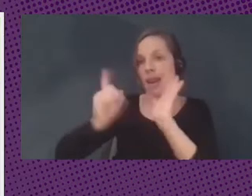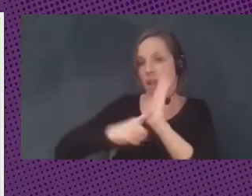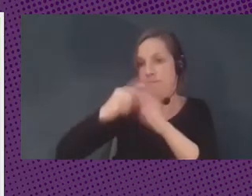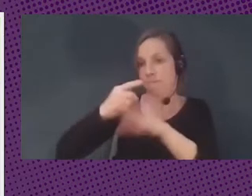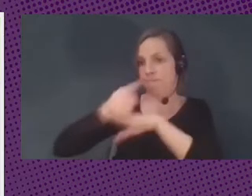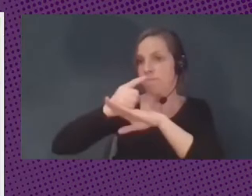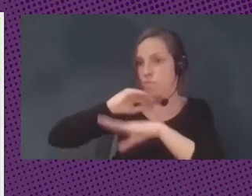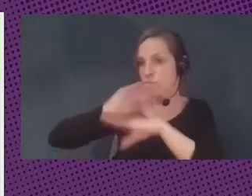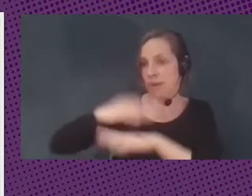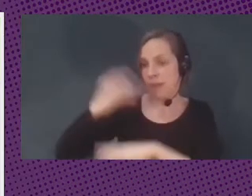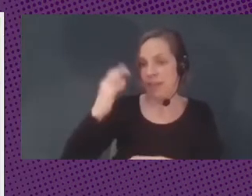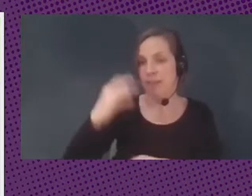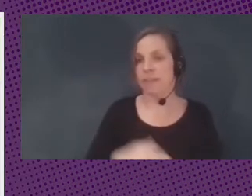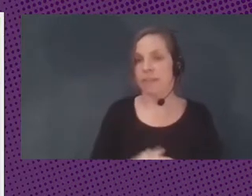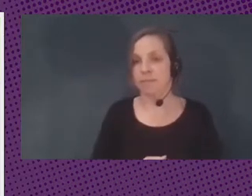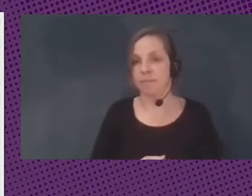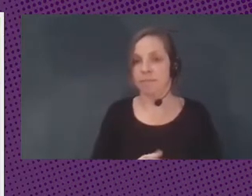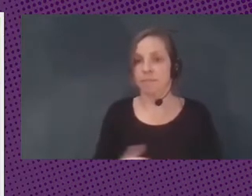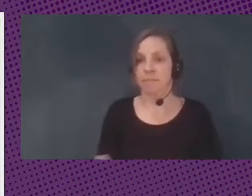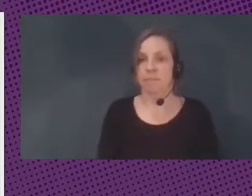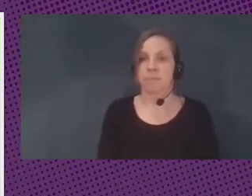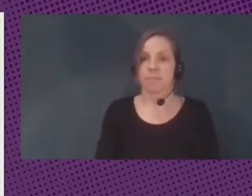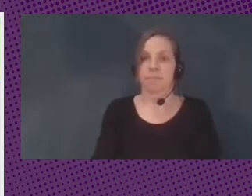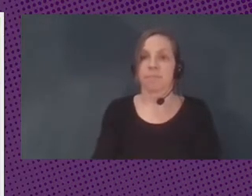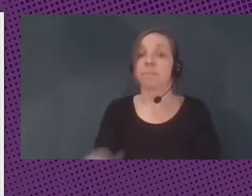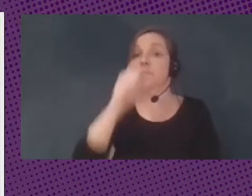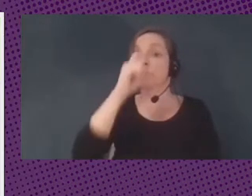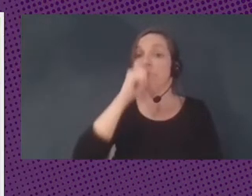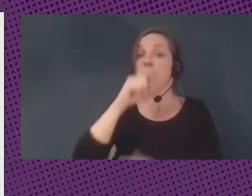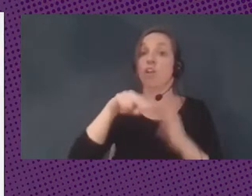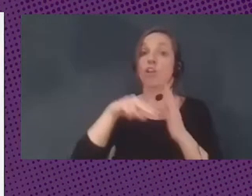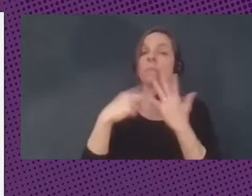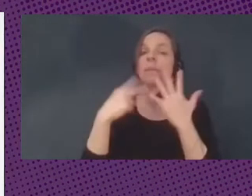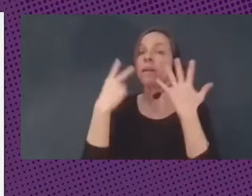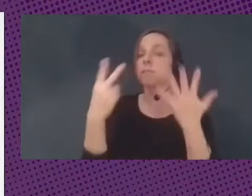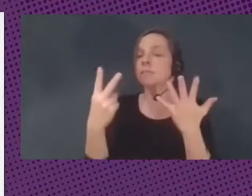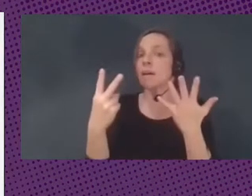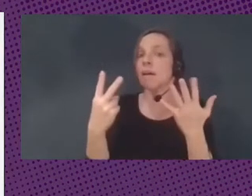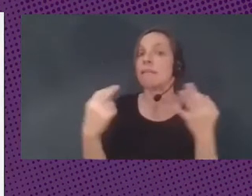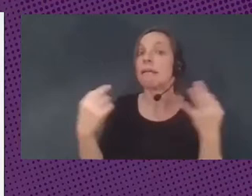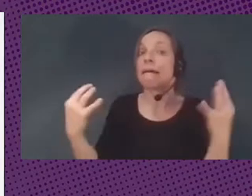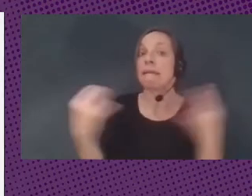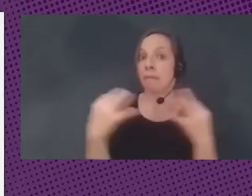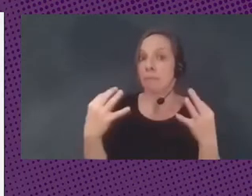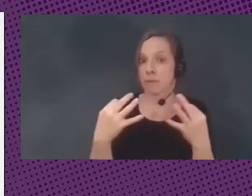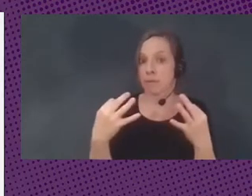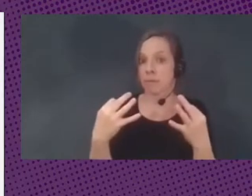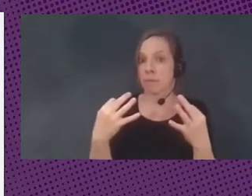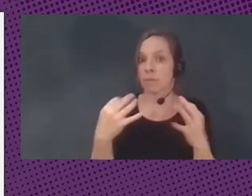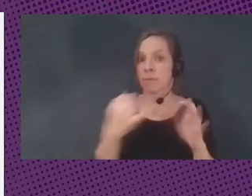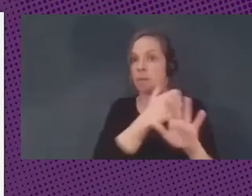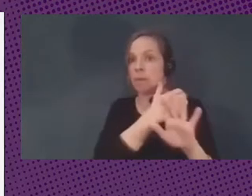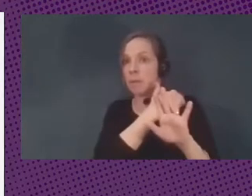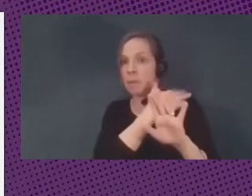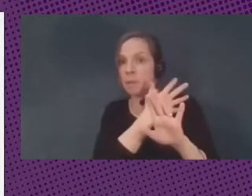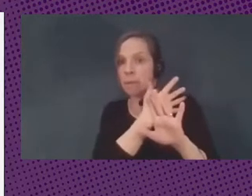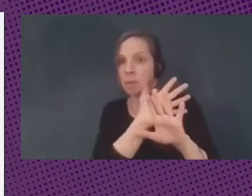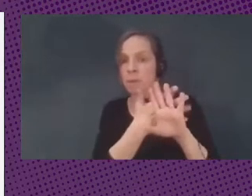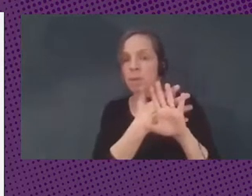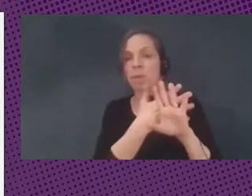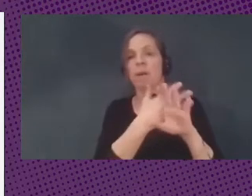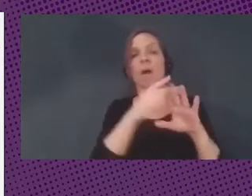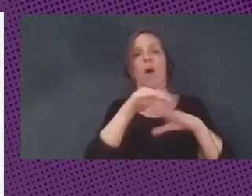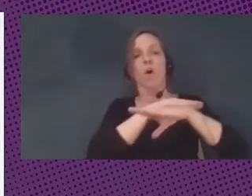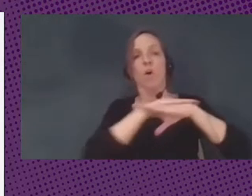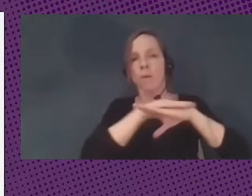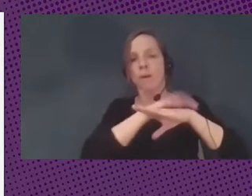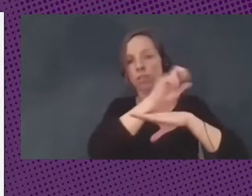¿Qué es lo que pasó en el año 2007? Luego de una importante presión del gobierno de los Estados